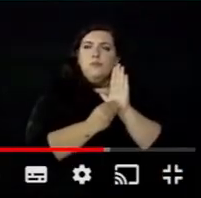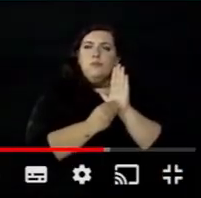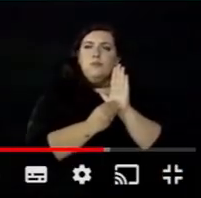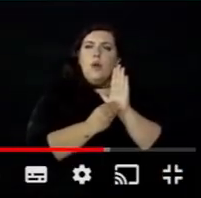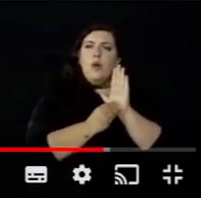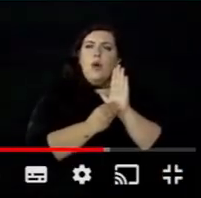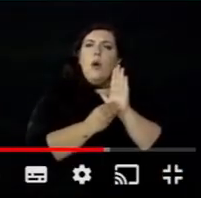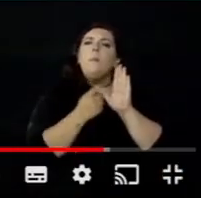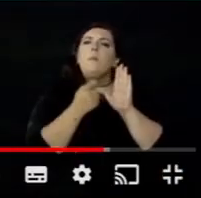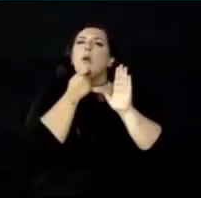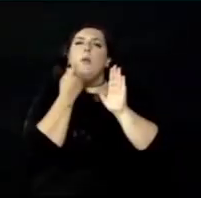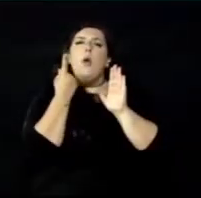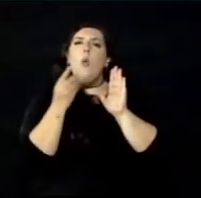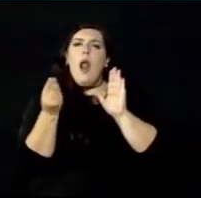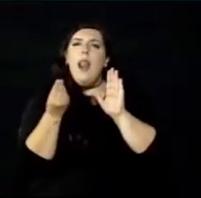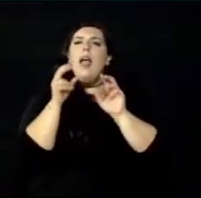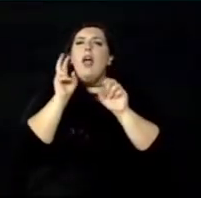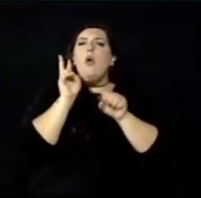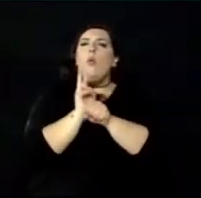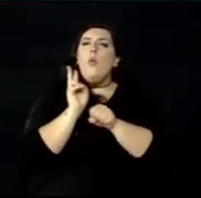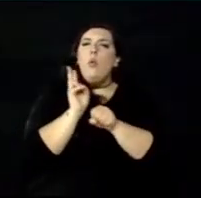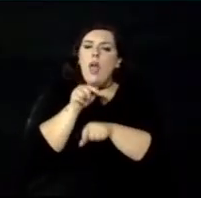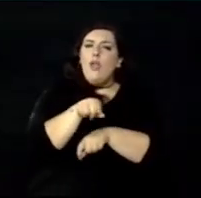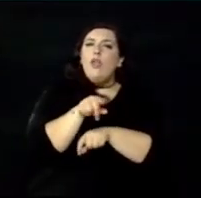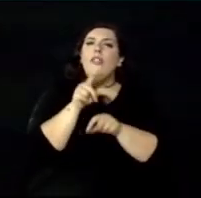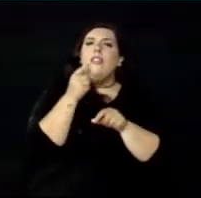Para Noticias 12, Gabriela Solórzano.